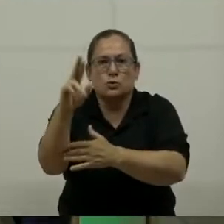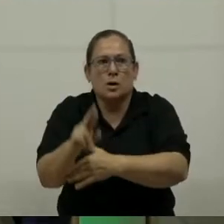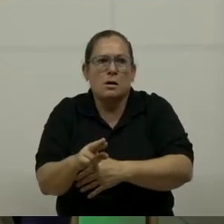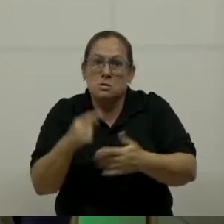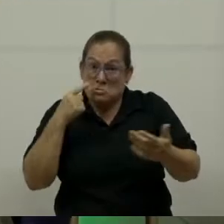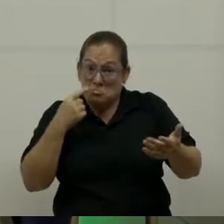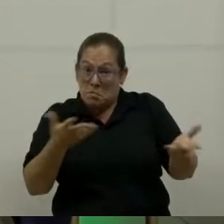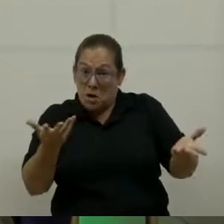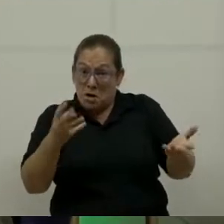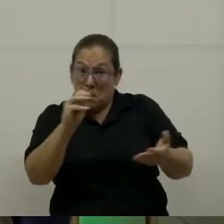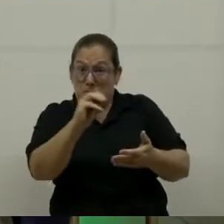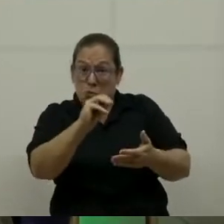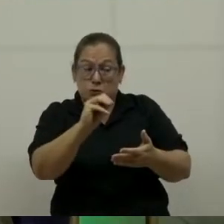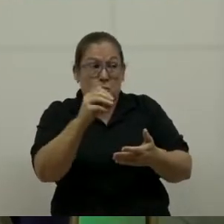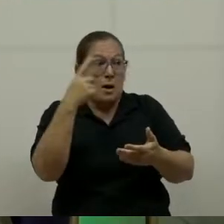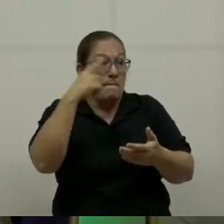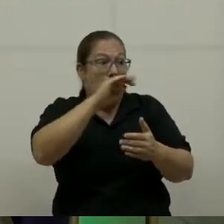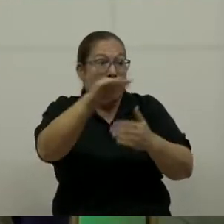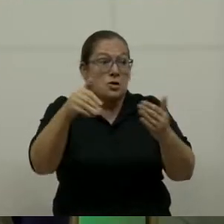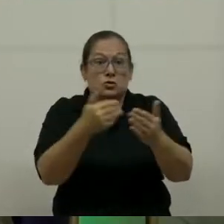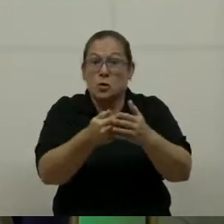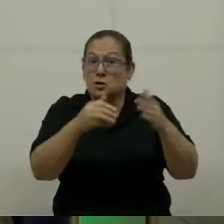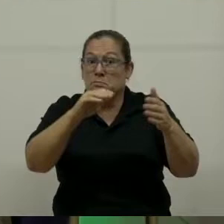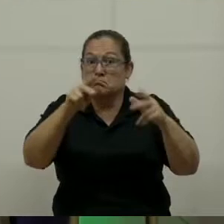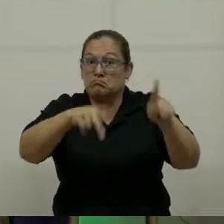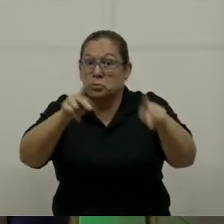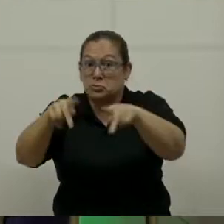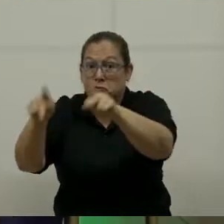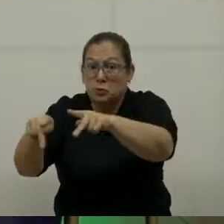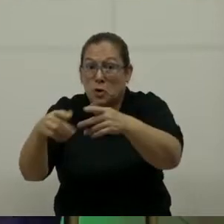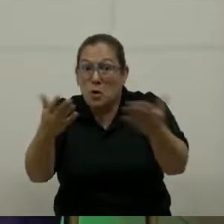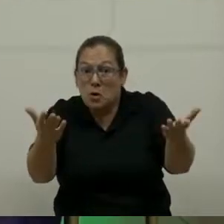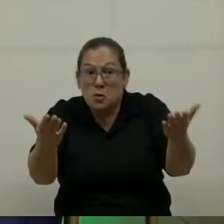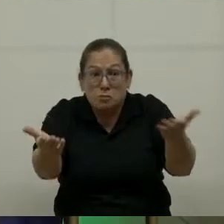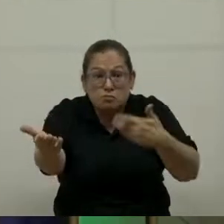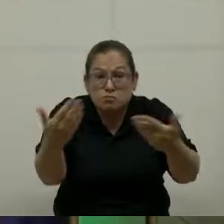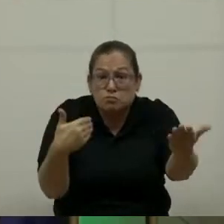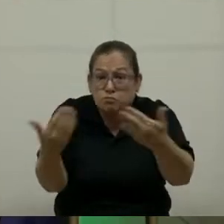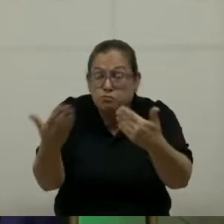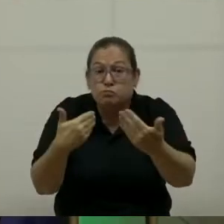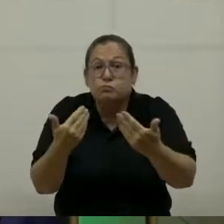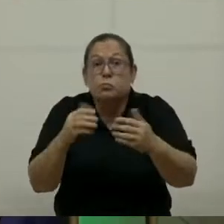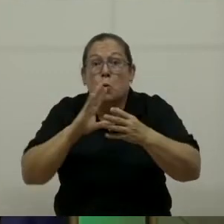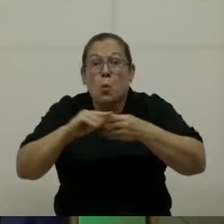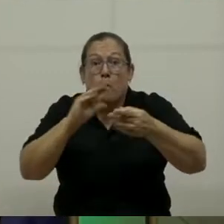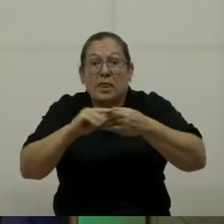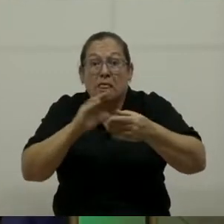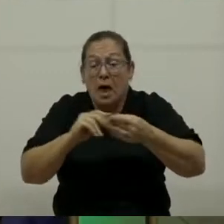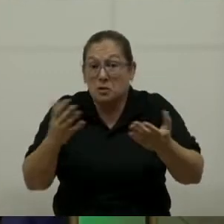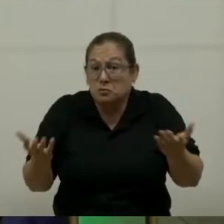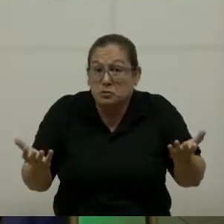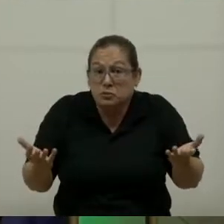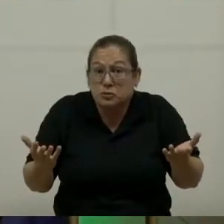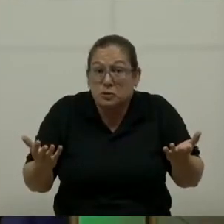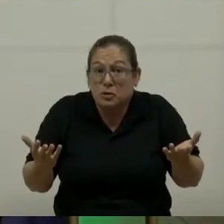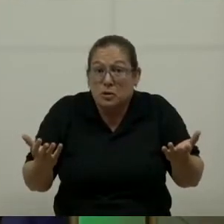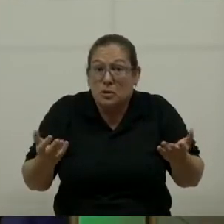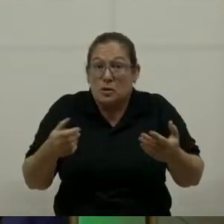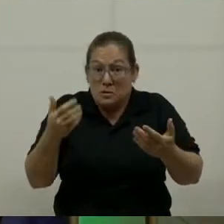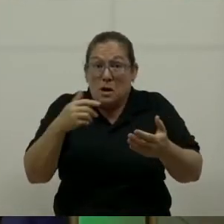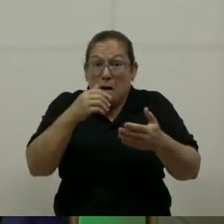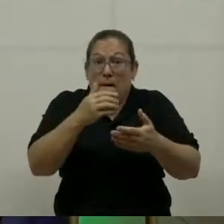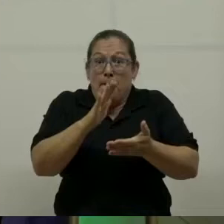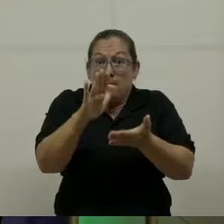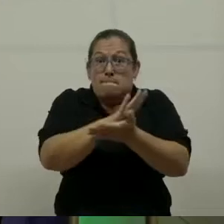Mauricio? Entonces, invitamos también a todas las personas que nos están acompañando en este momento a que nos dejen sus comentarios y aportes, porque también en la página de